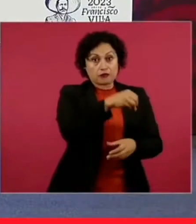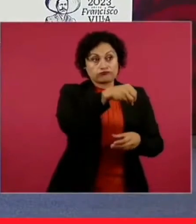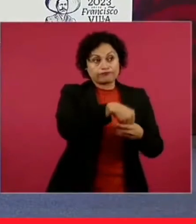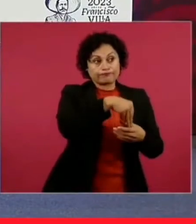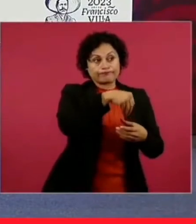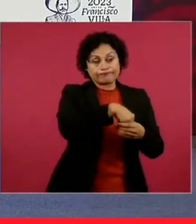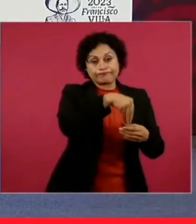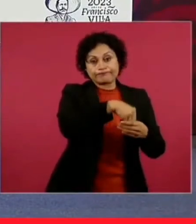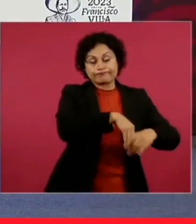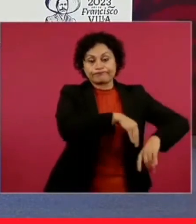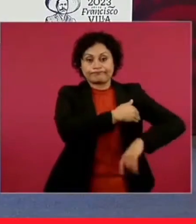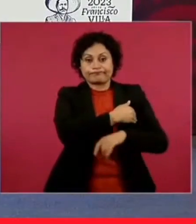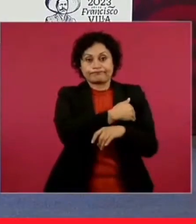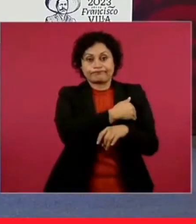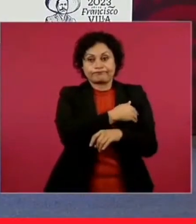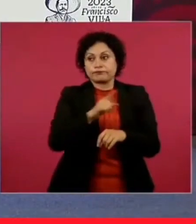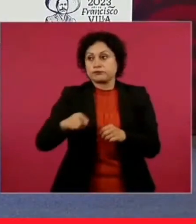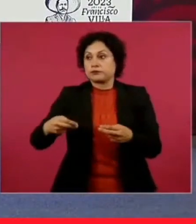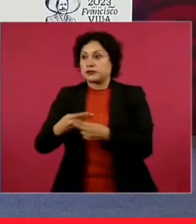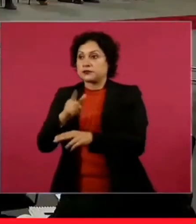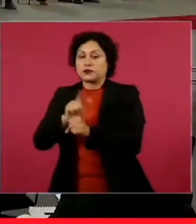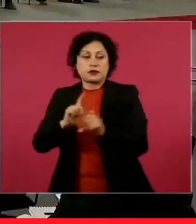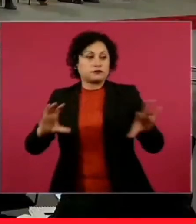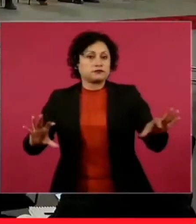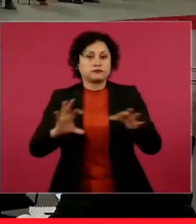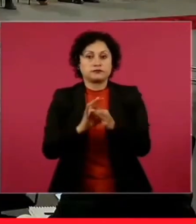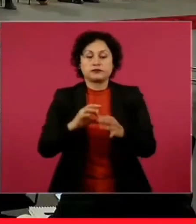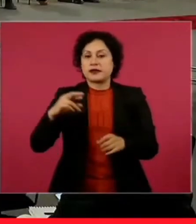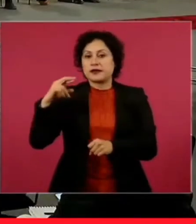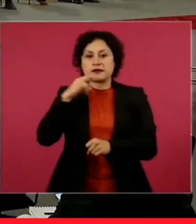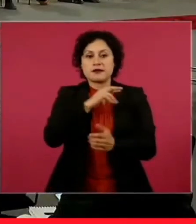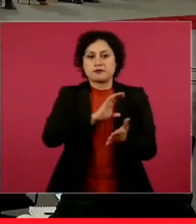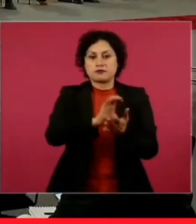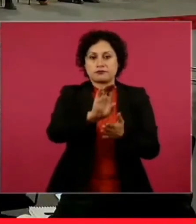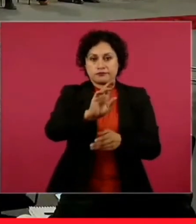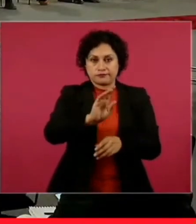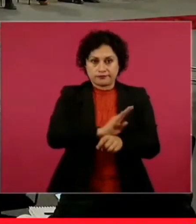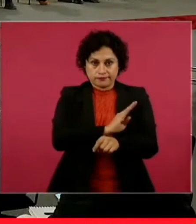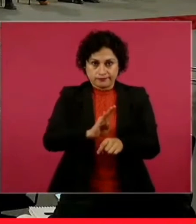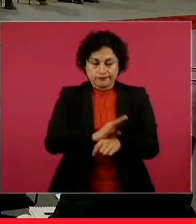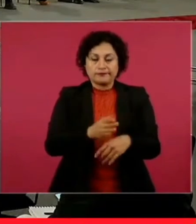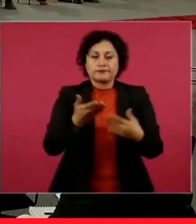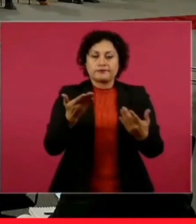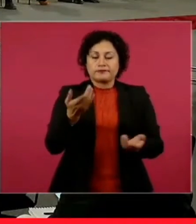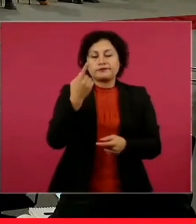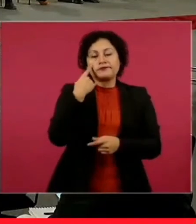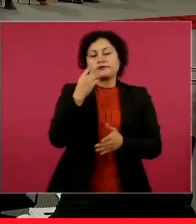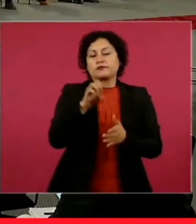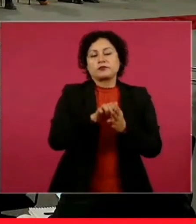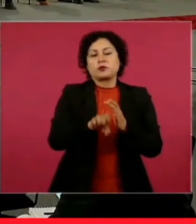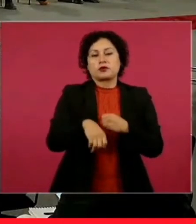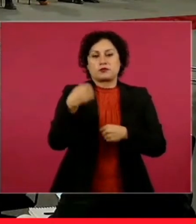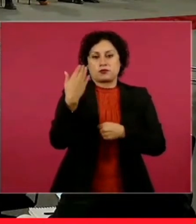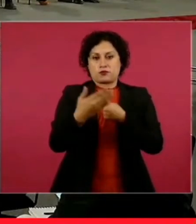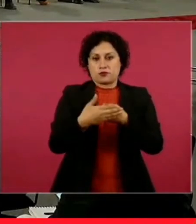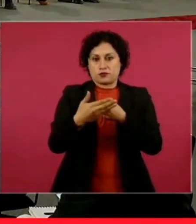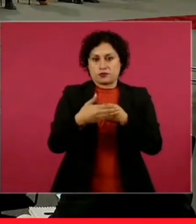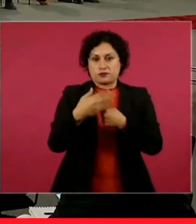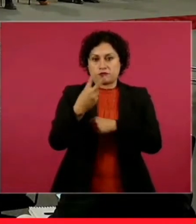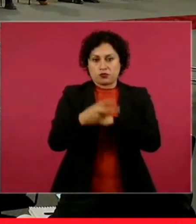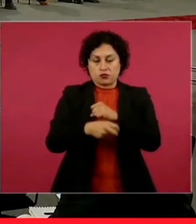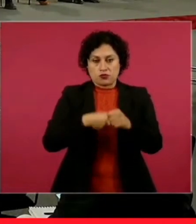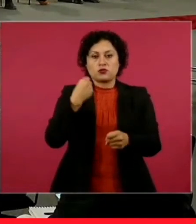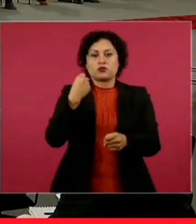acceder a un crédito de manera más pronta. Y tomando en cuenta, digo, hace poco que estamos a punto de cumplir dos años al frente del Foviste y la